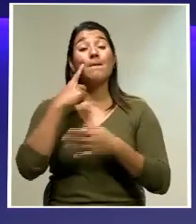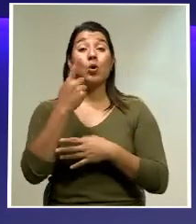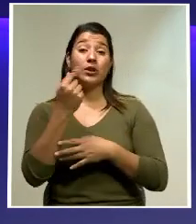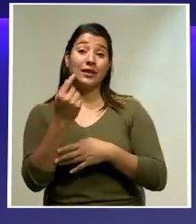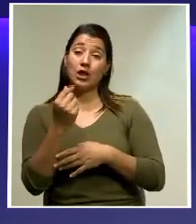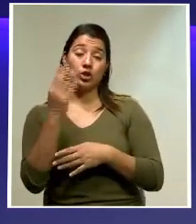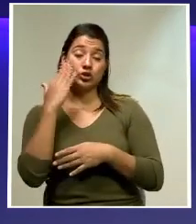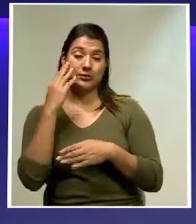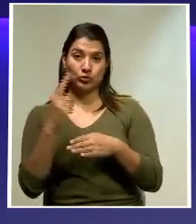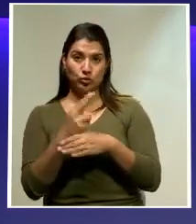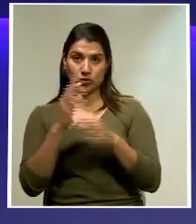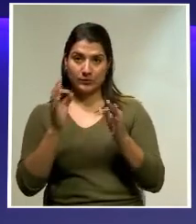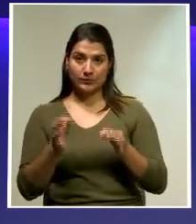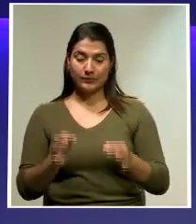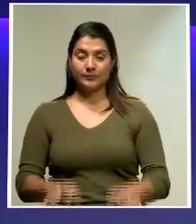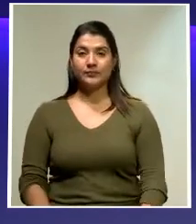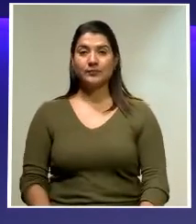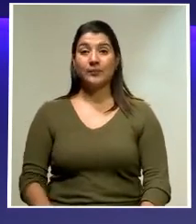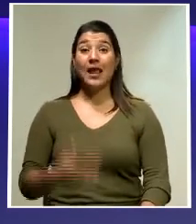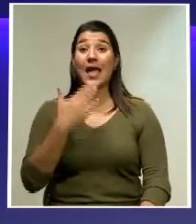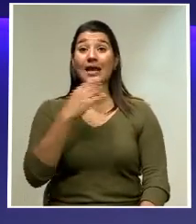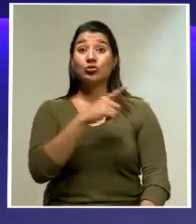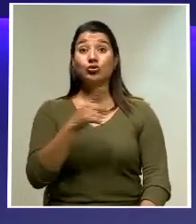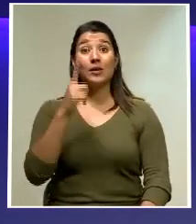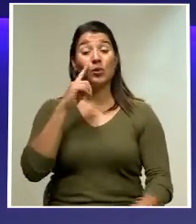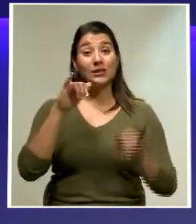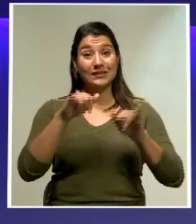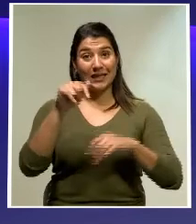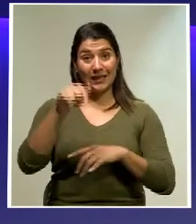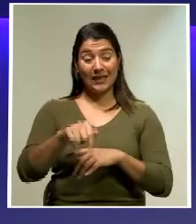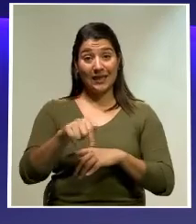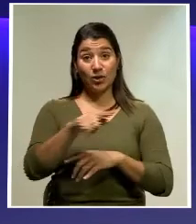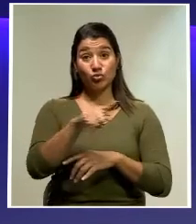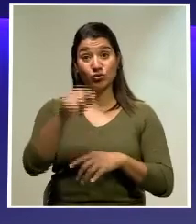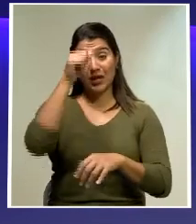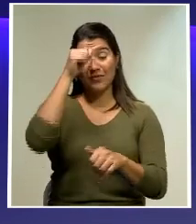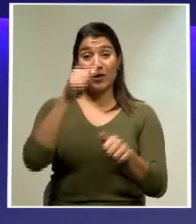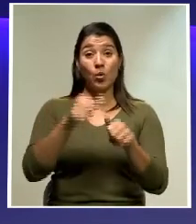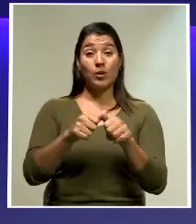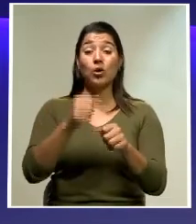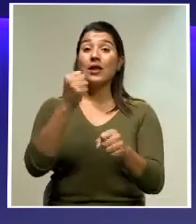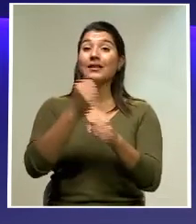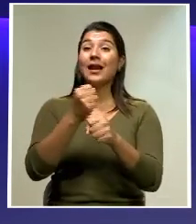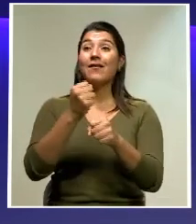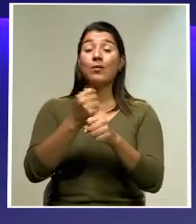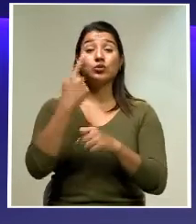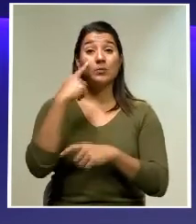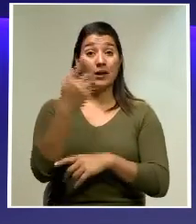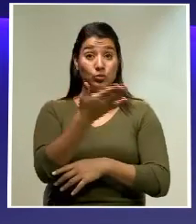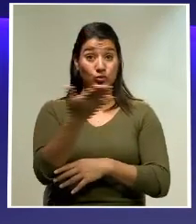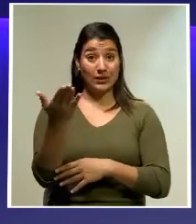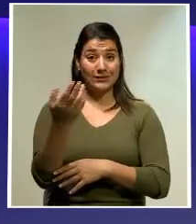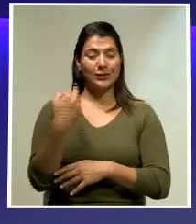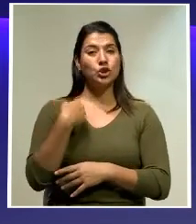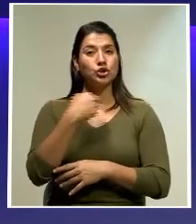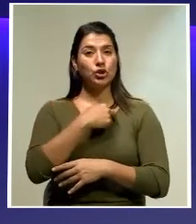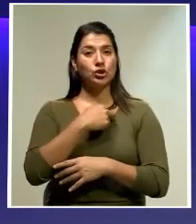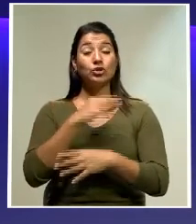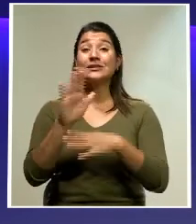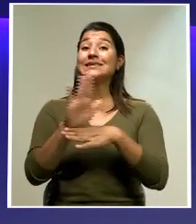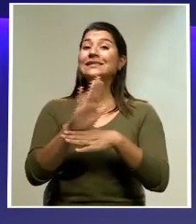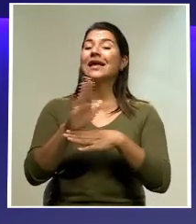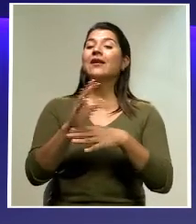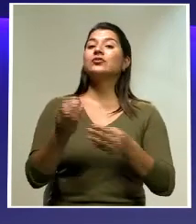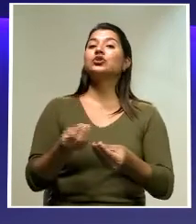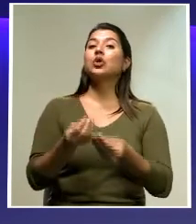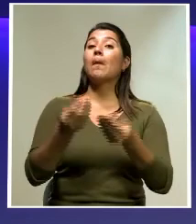usamos. Gracias por estar ahí. Recuerden, trabajamos para usted. Somos